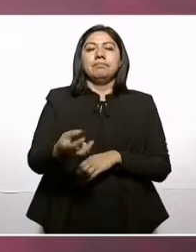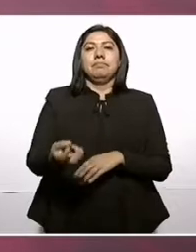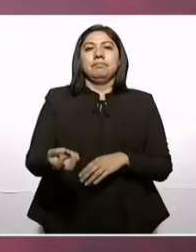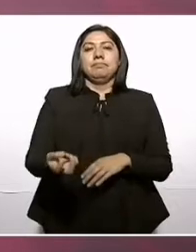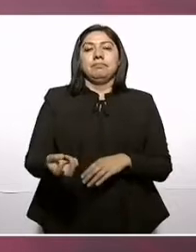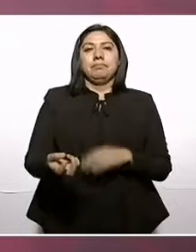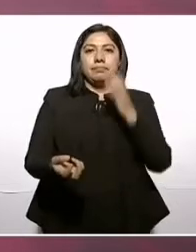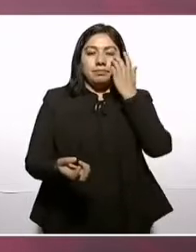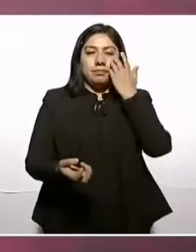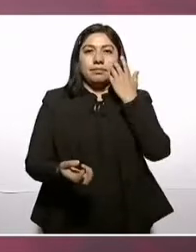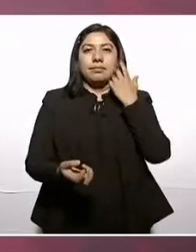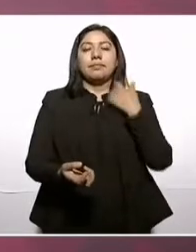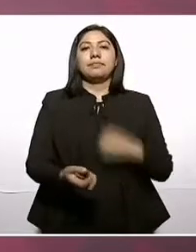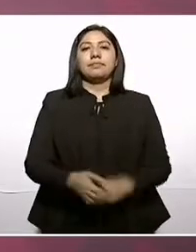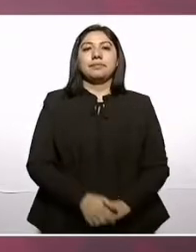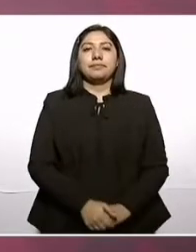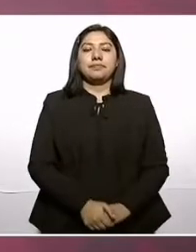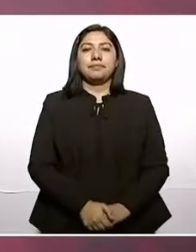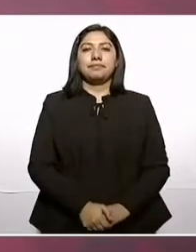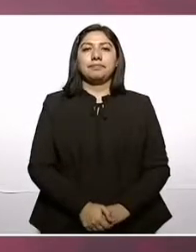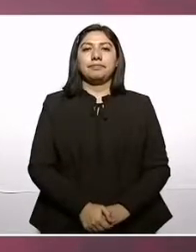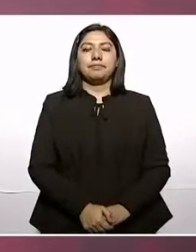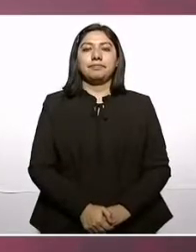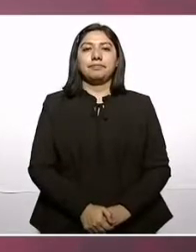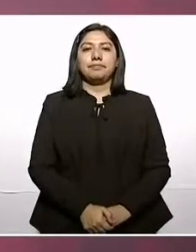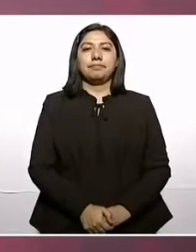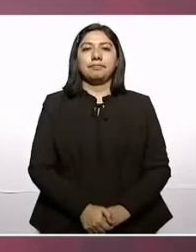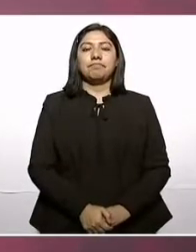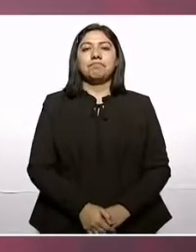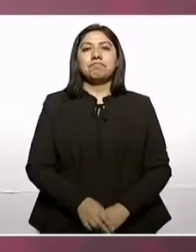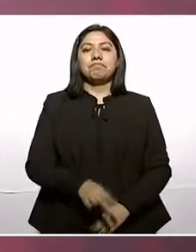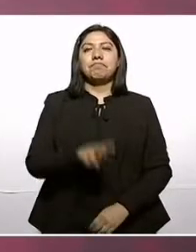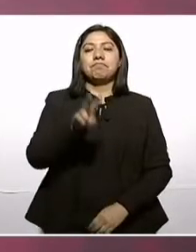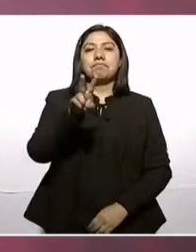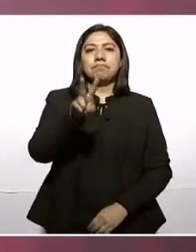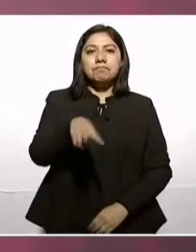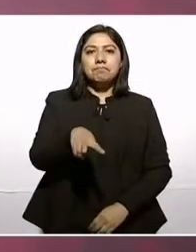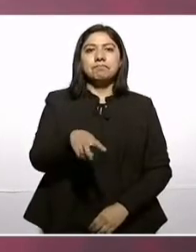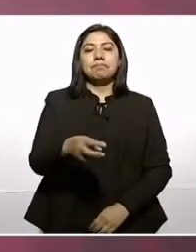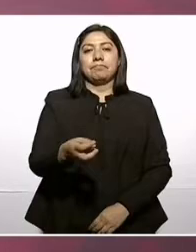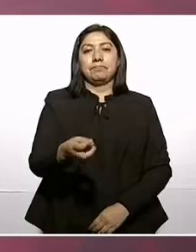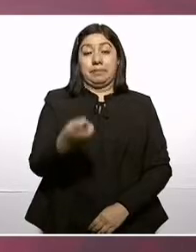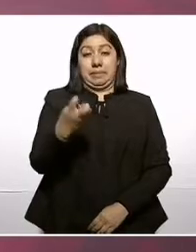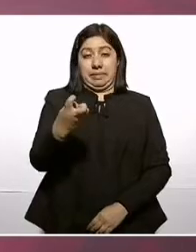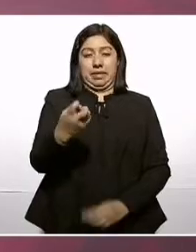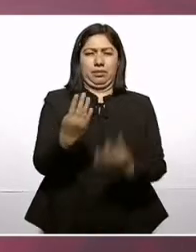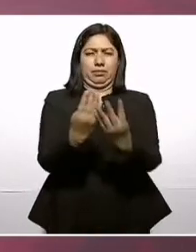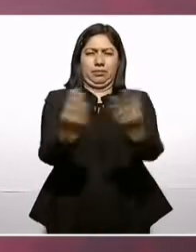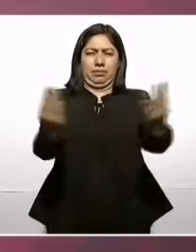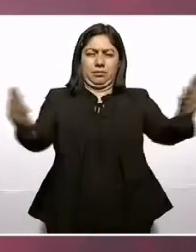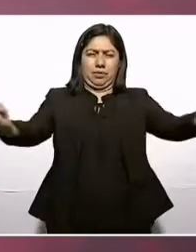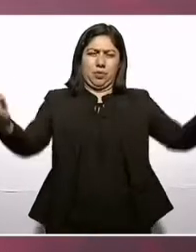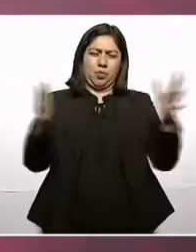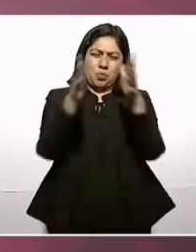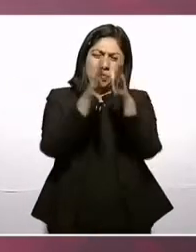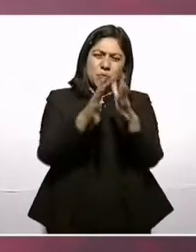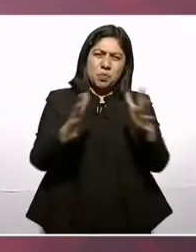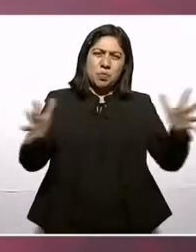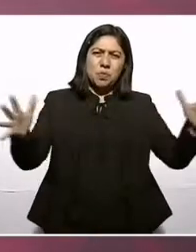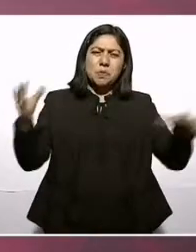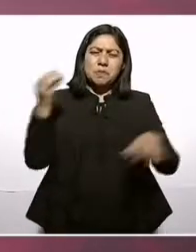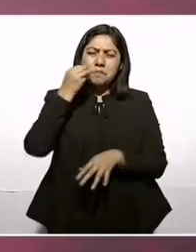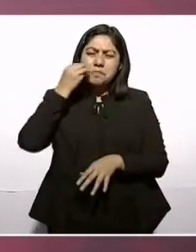el gran monumento histórico